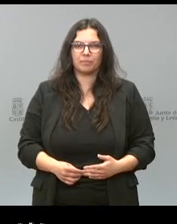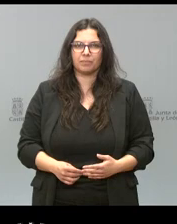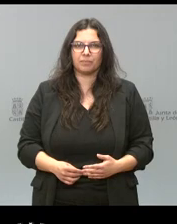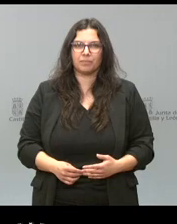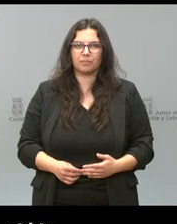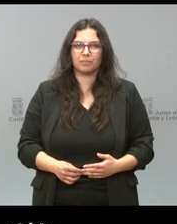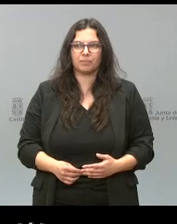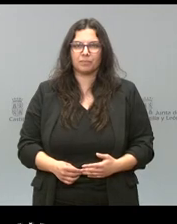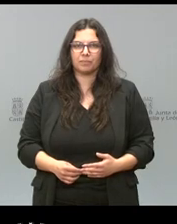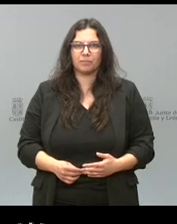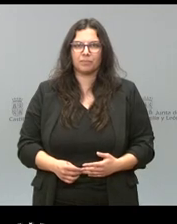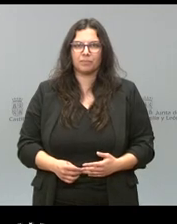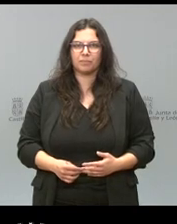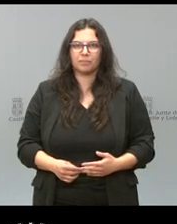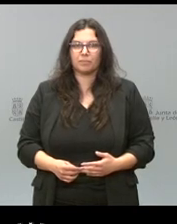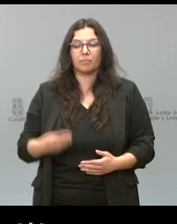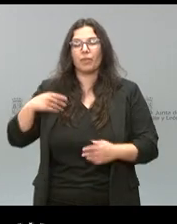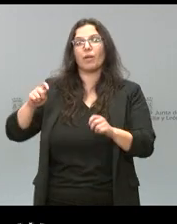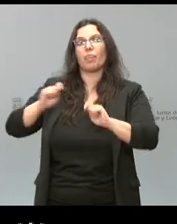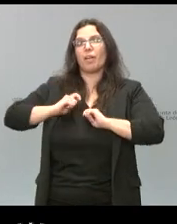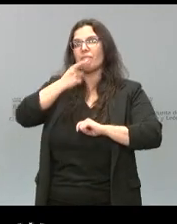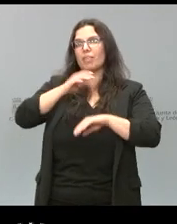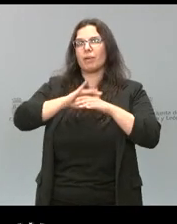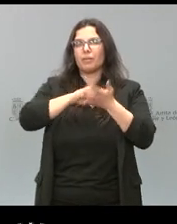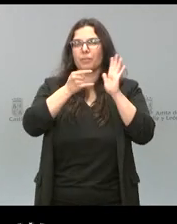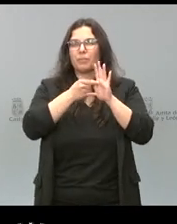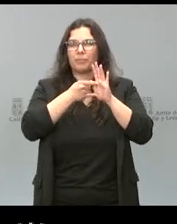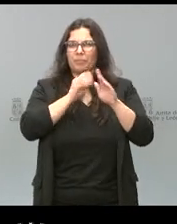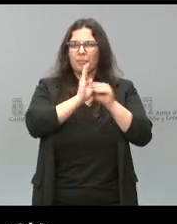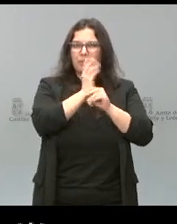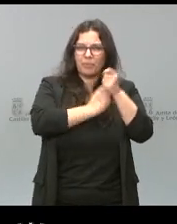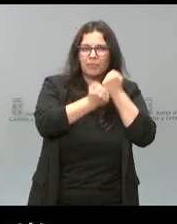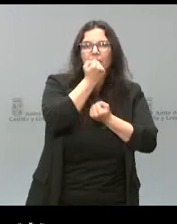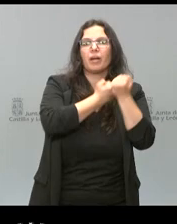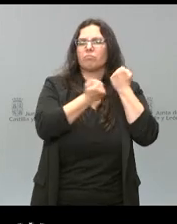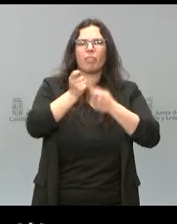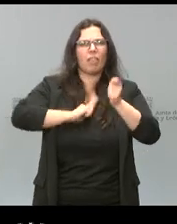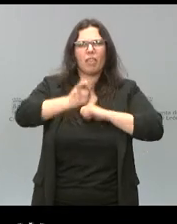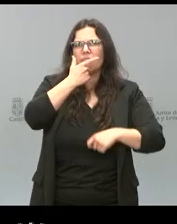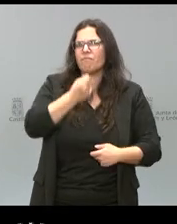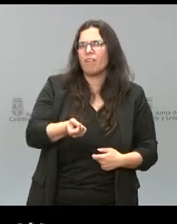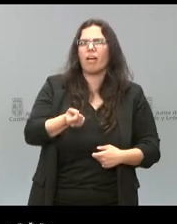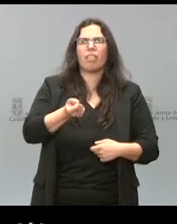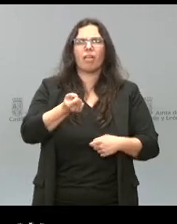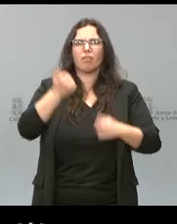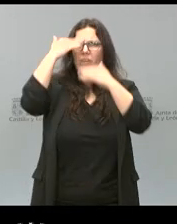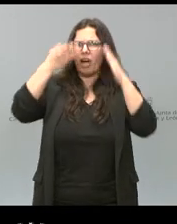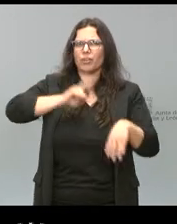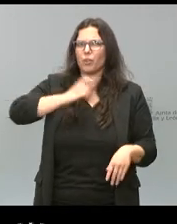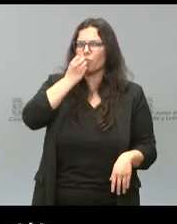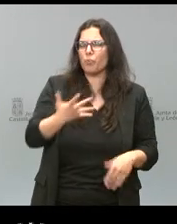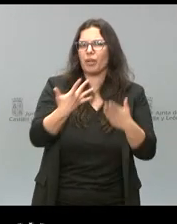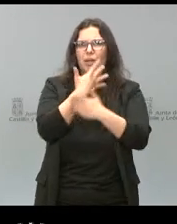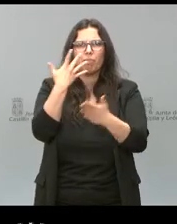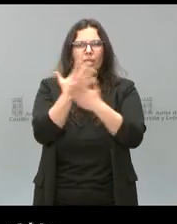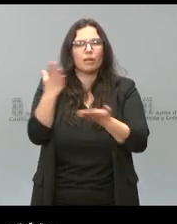Nos ha permitido financiar este proyecto. Todo fueron facilidades, nos atendieron muy bien, nos explicaron todo